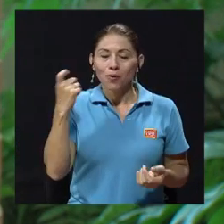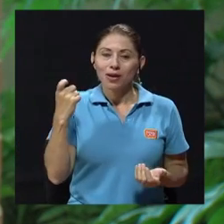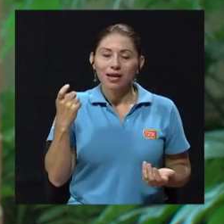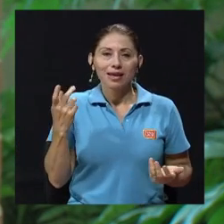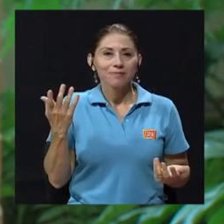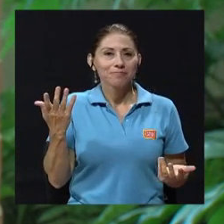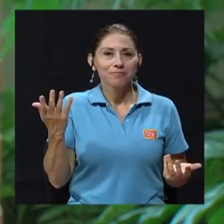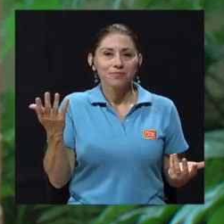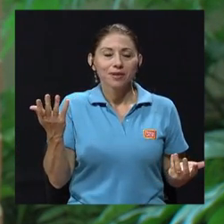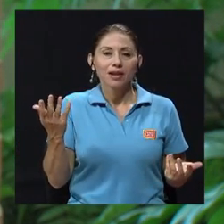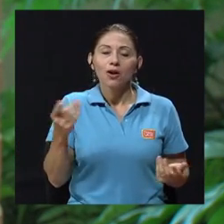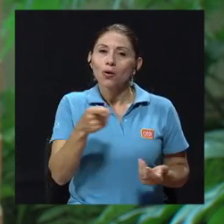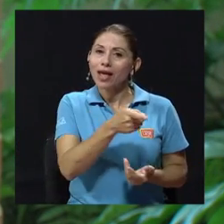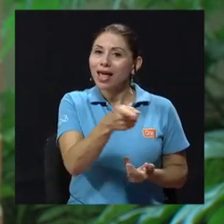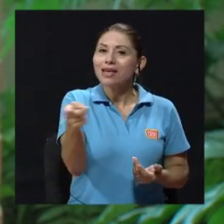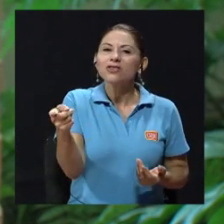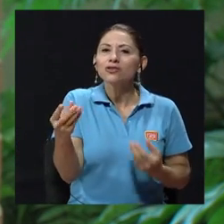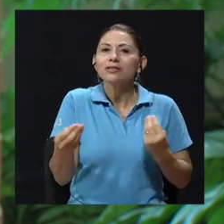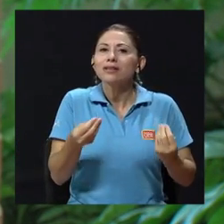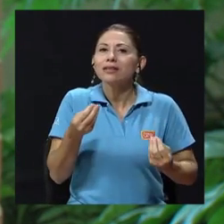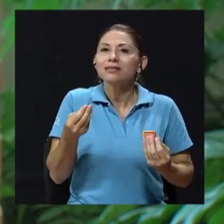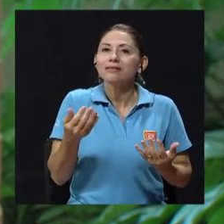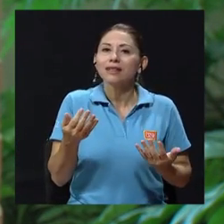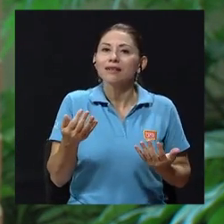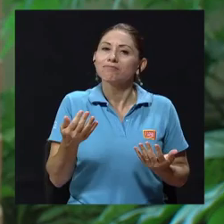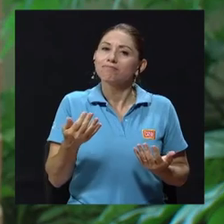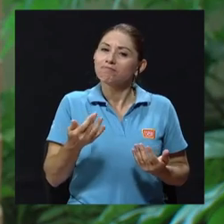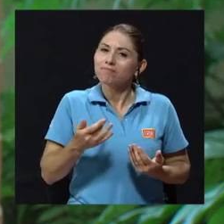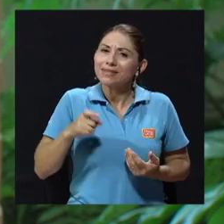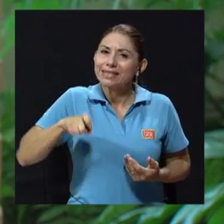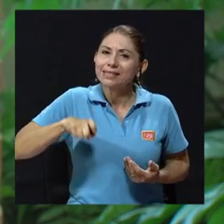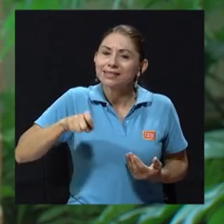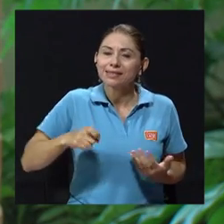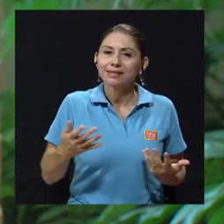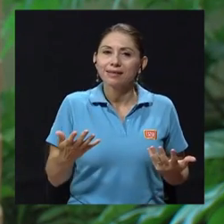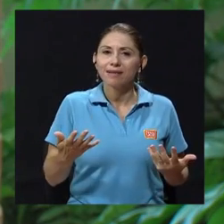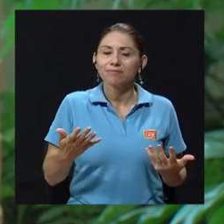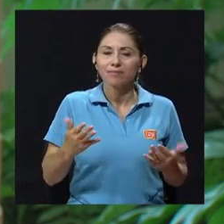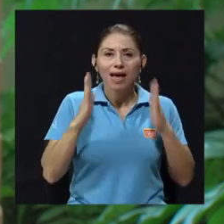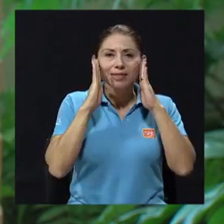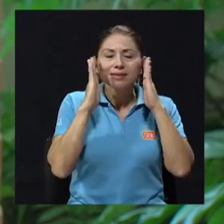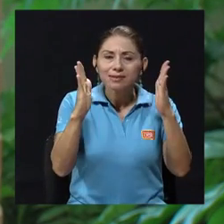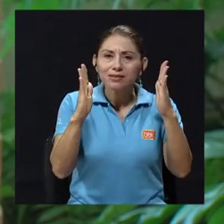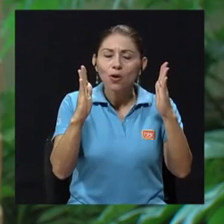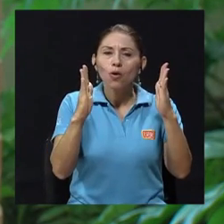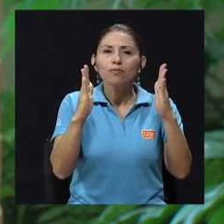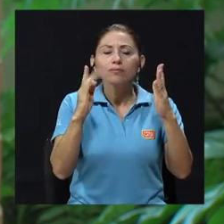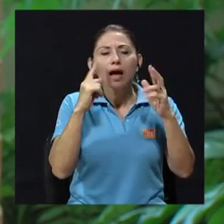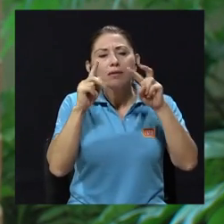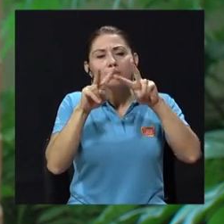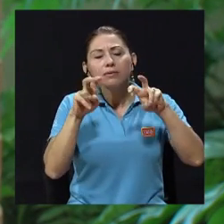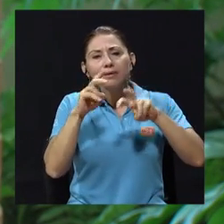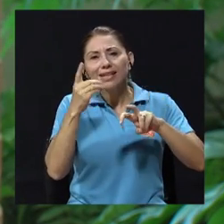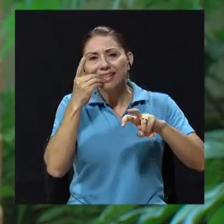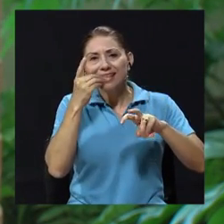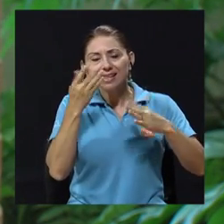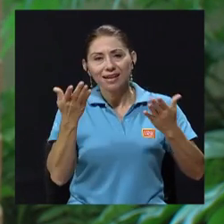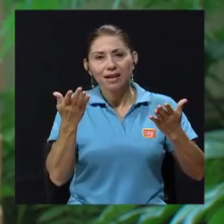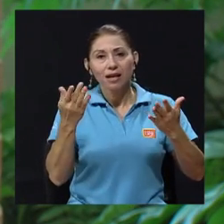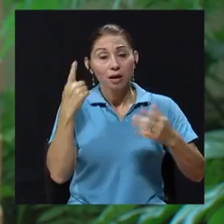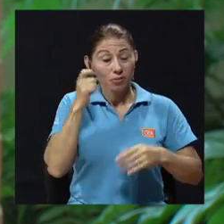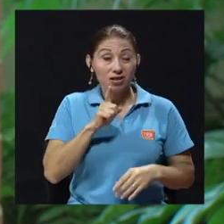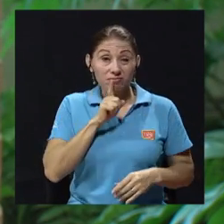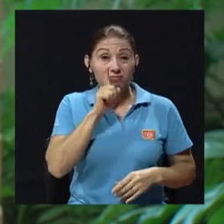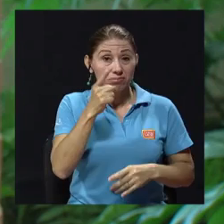definitivamente lo que están son muy necesitados de atención bucodental porque seamos